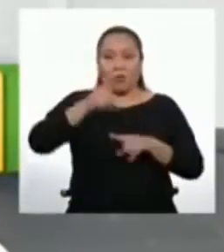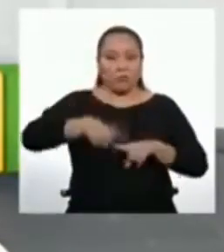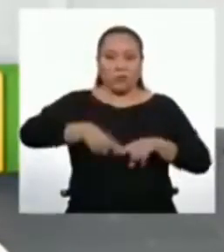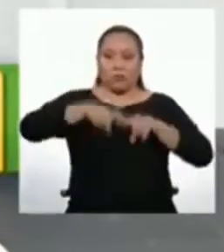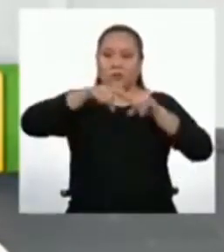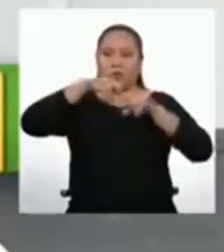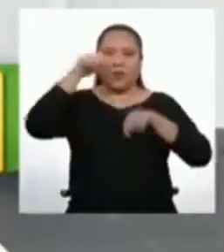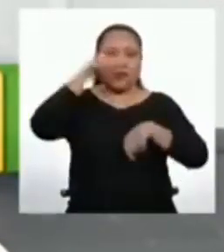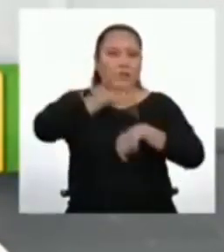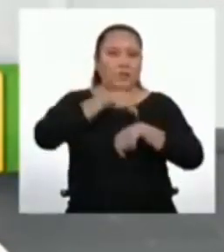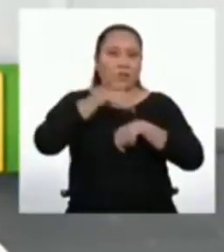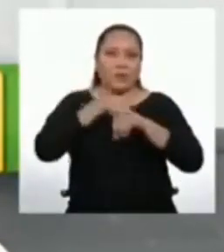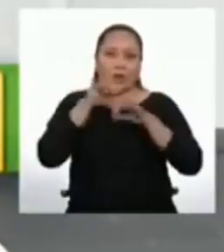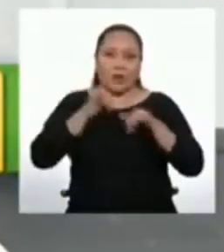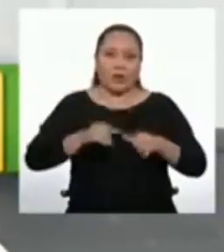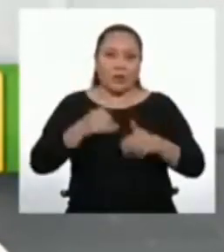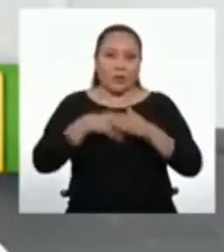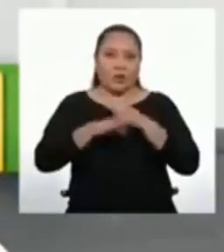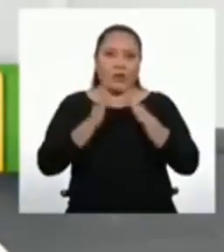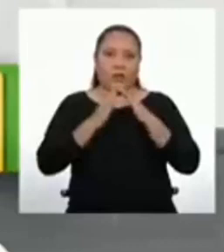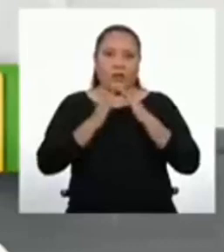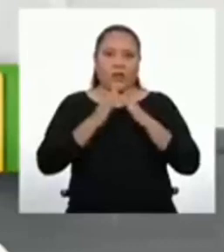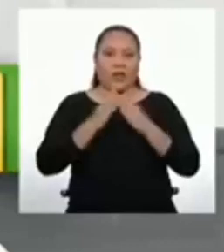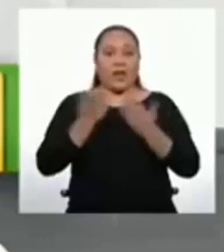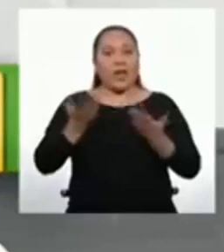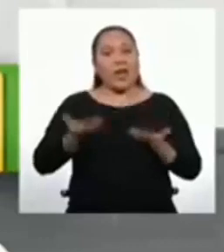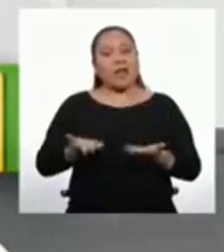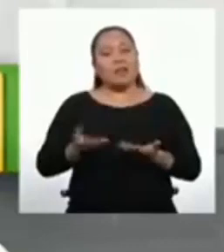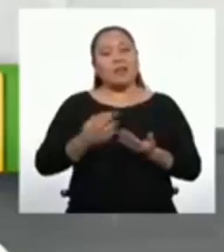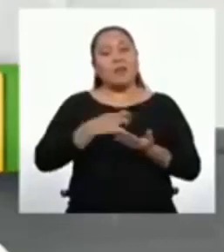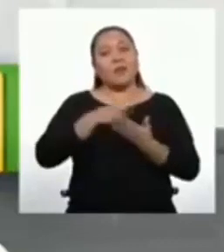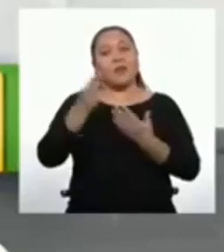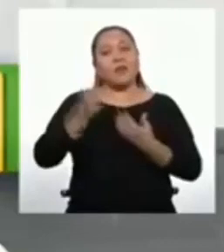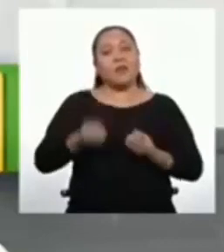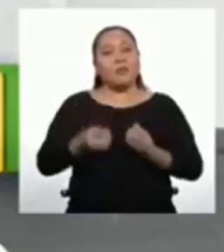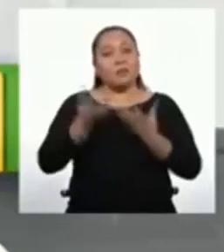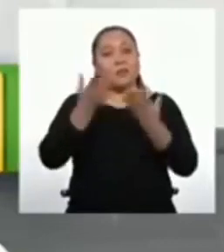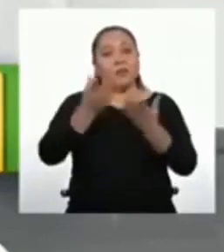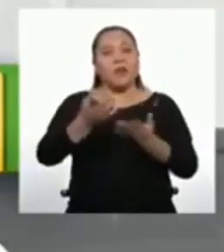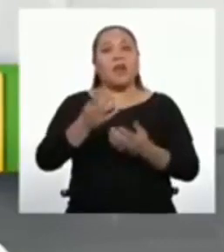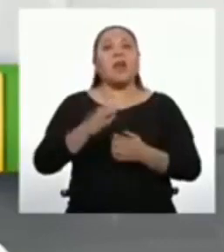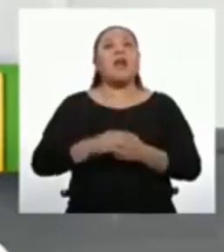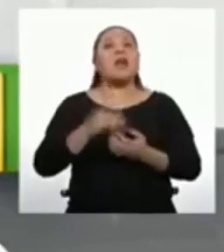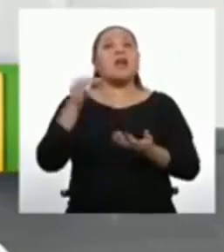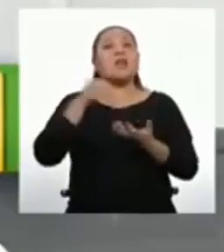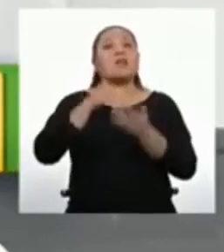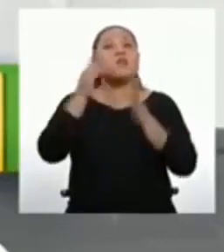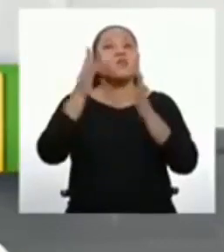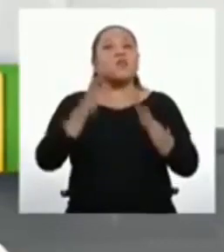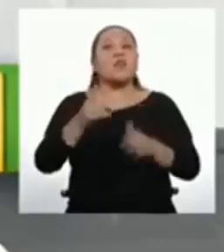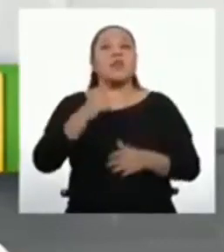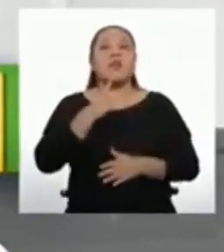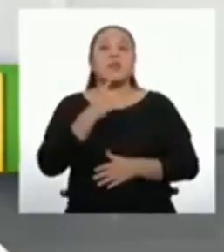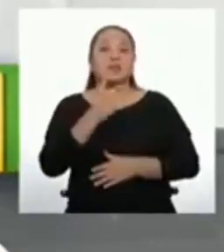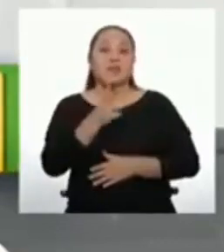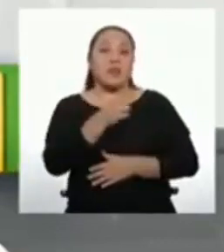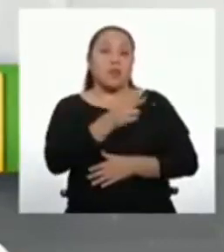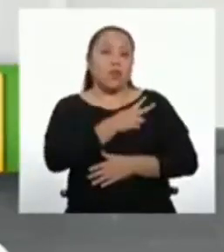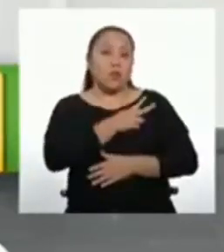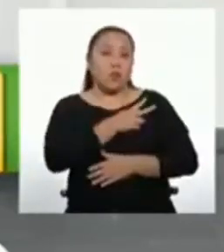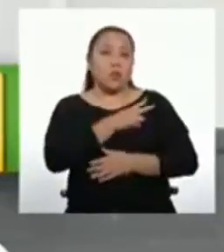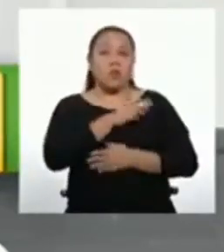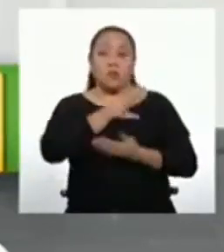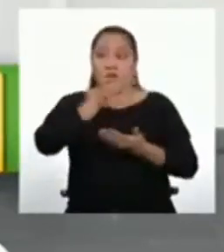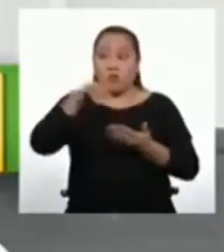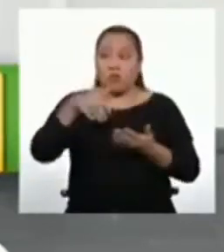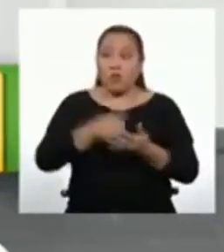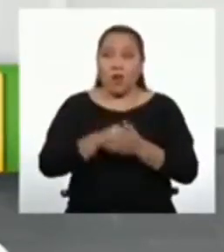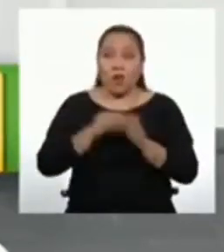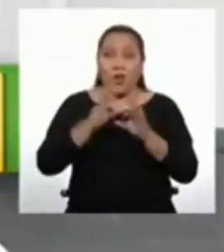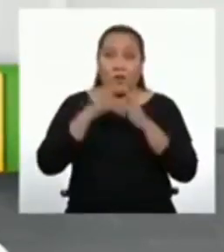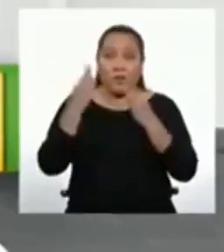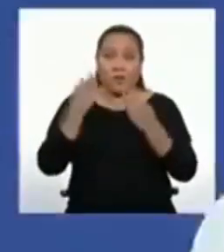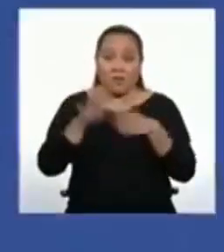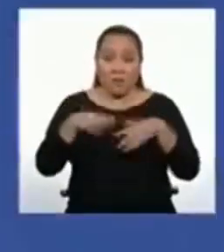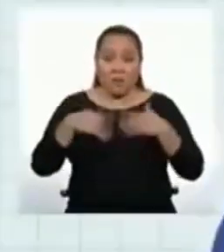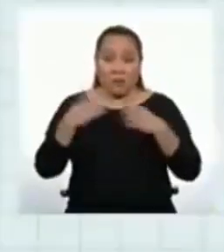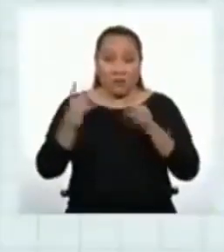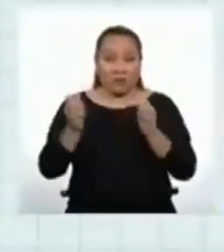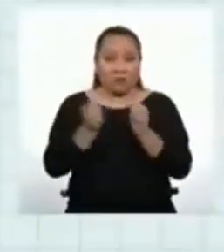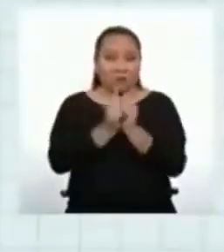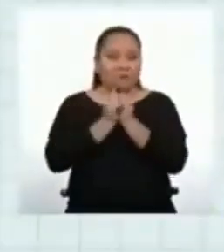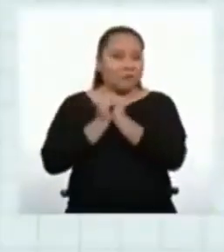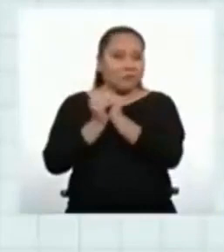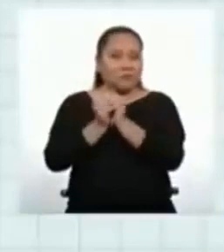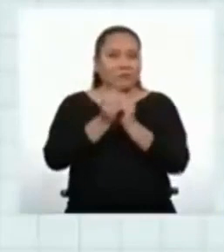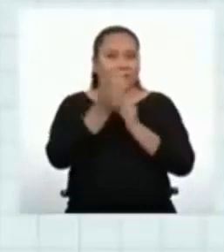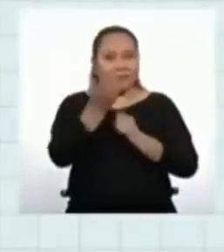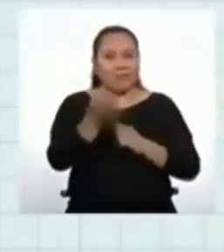cuarentena. Esta actividad está dirigida a estudiantes de segundo de secundaria, pero toda la familia es bienvenida a acompañarte.